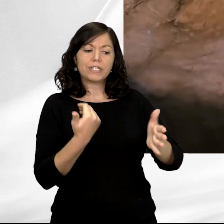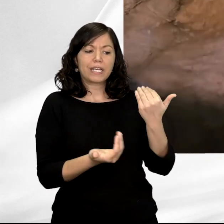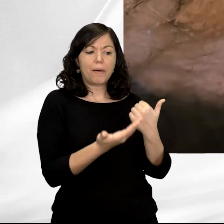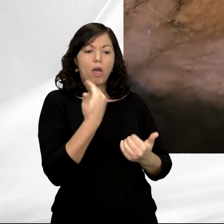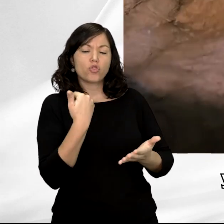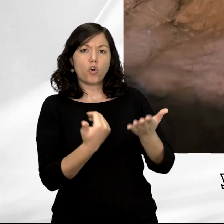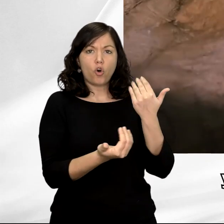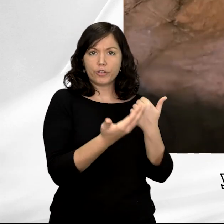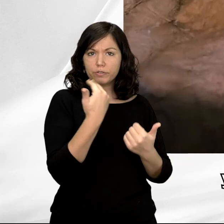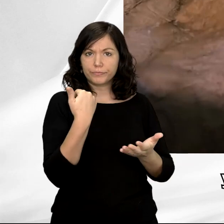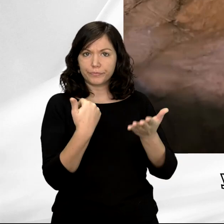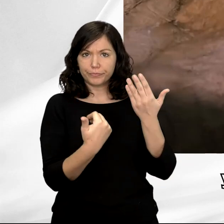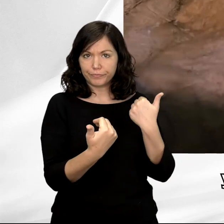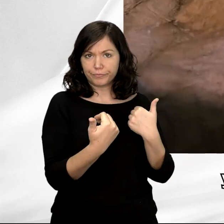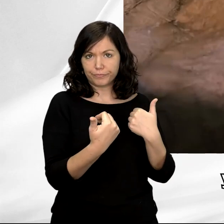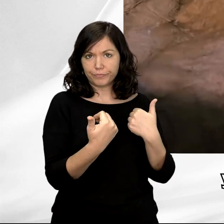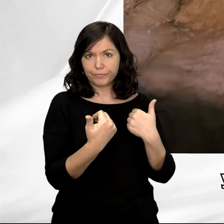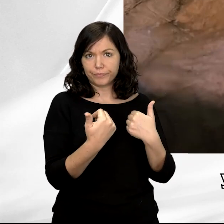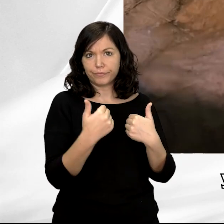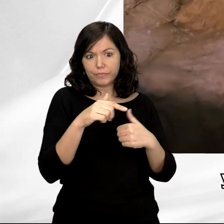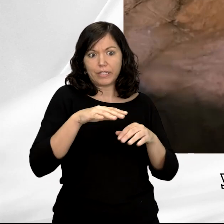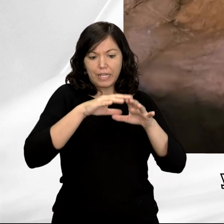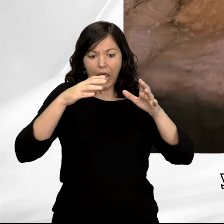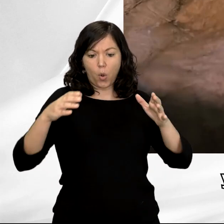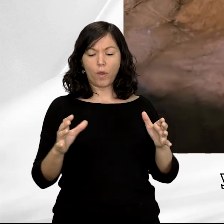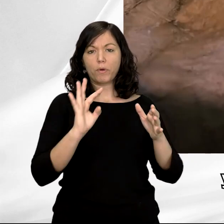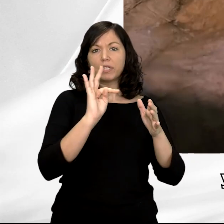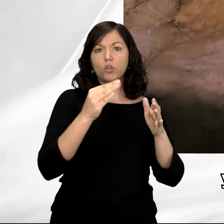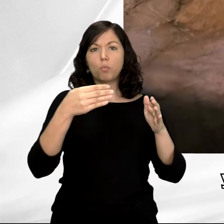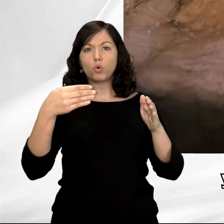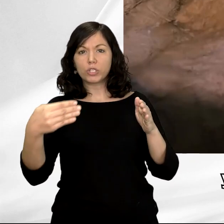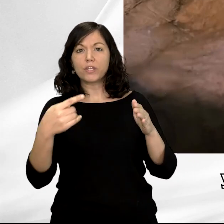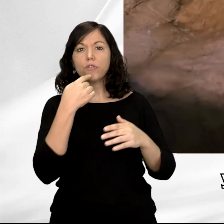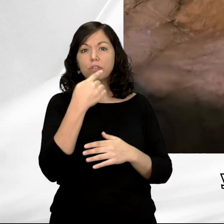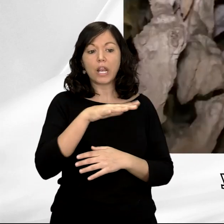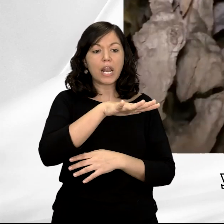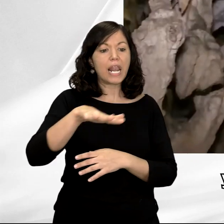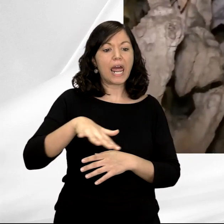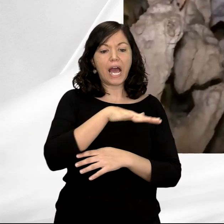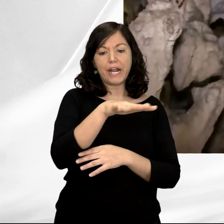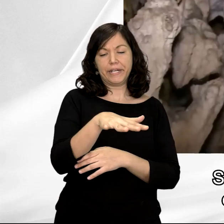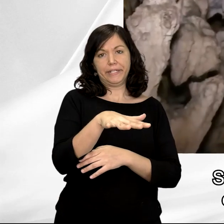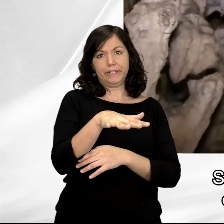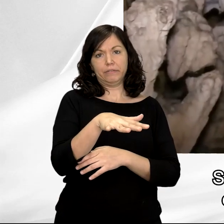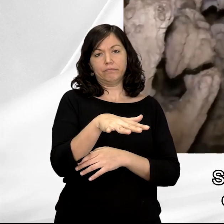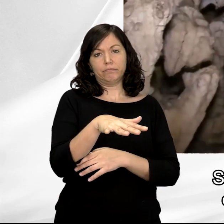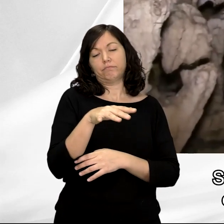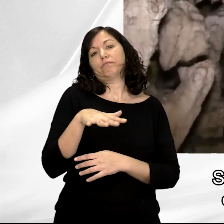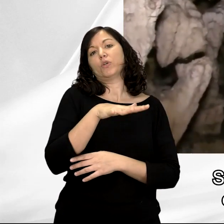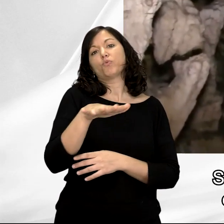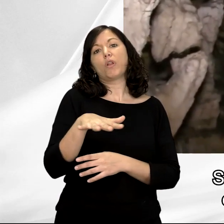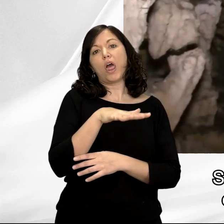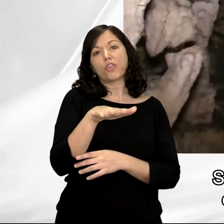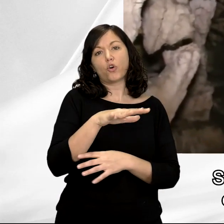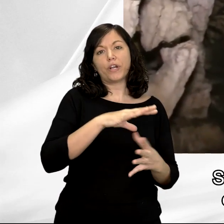sistemática y concienzuda de la cueva de Tito Bustillo, lo que él denominó el área de estancia. Se trata de una zona que está